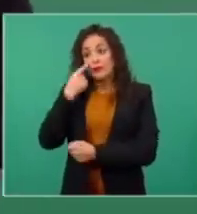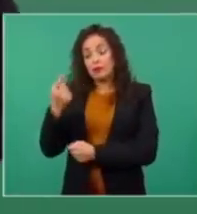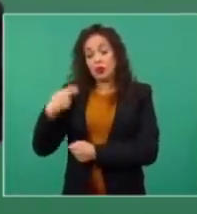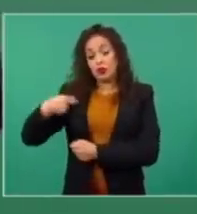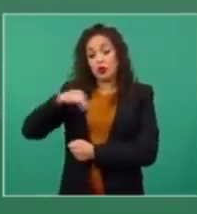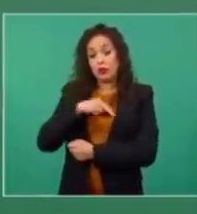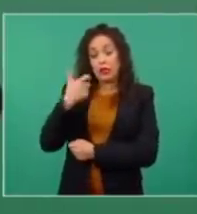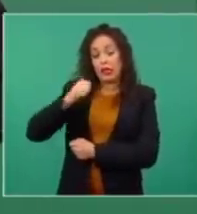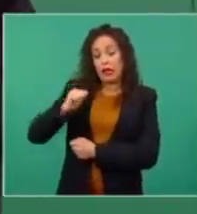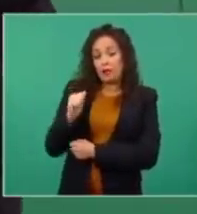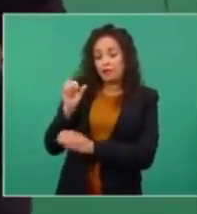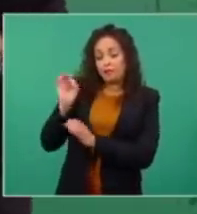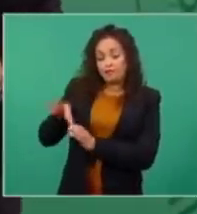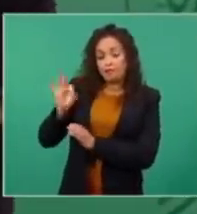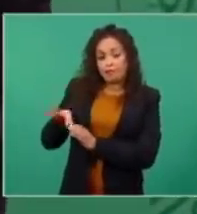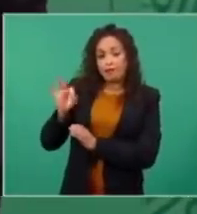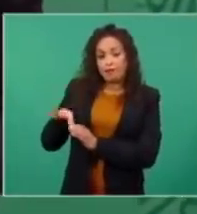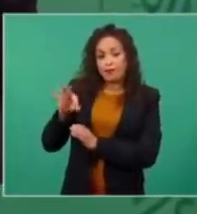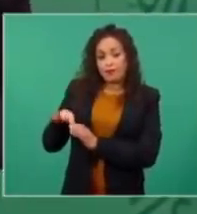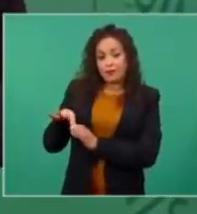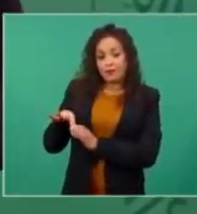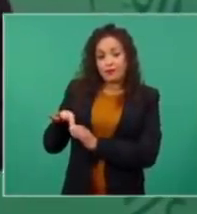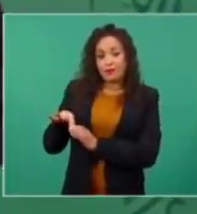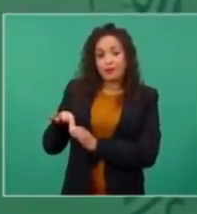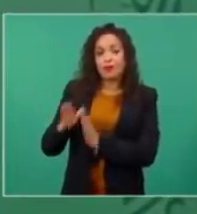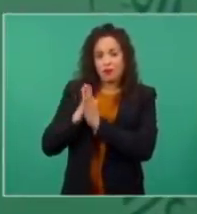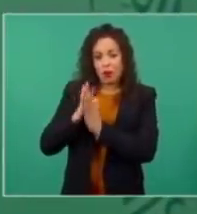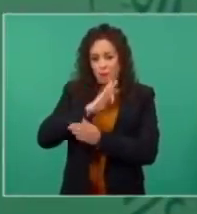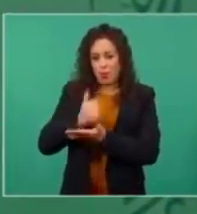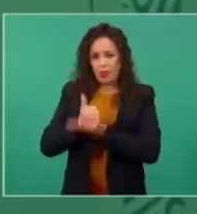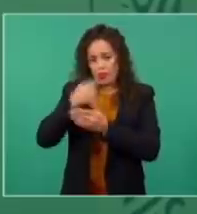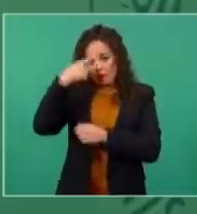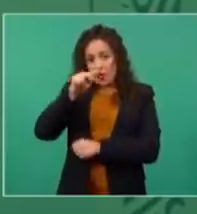y queremos que nos pasen estos mensajes.